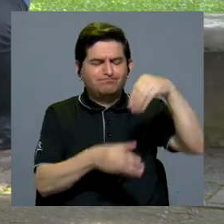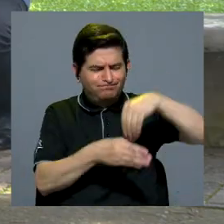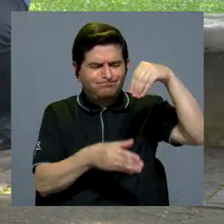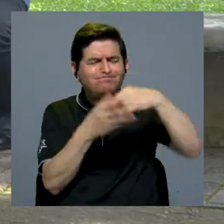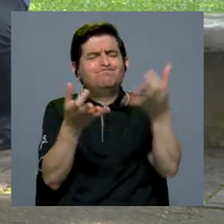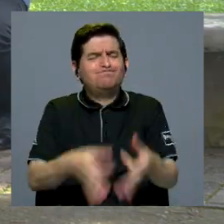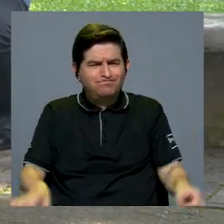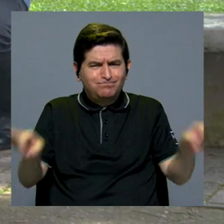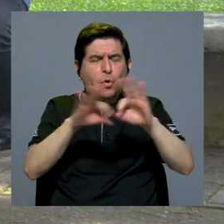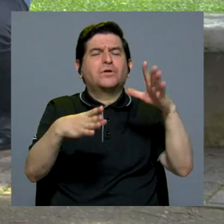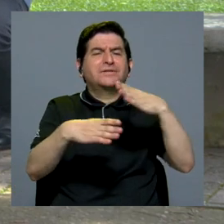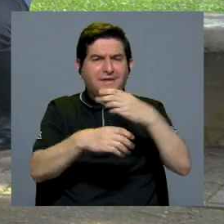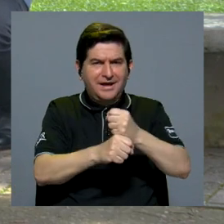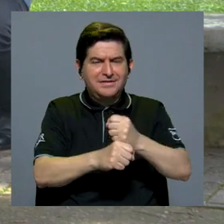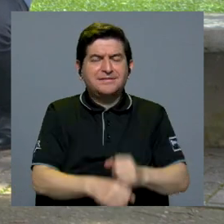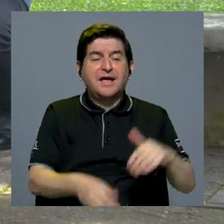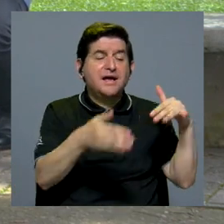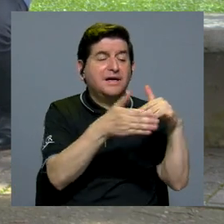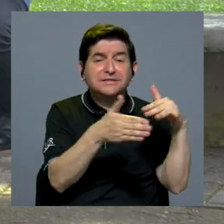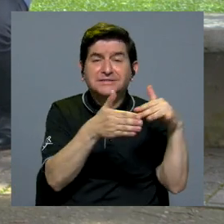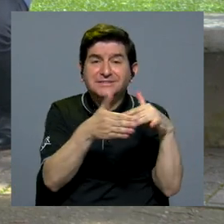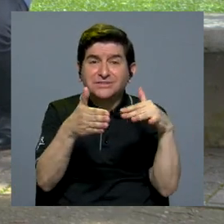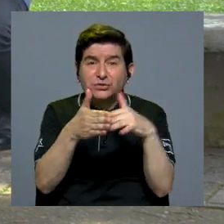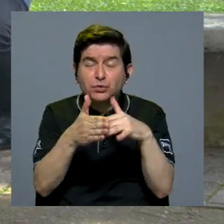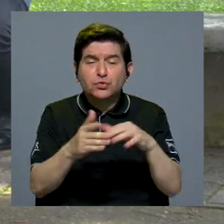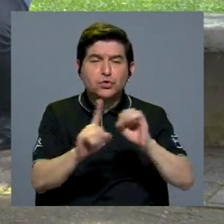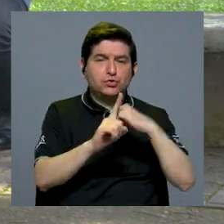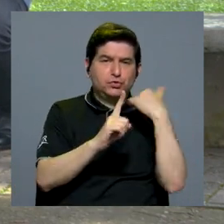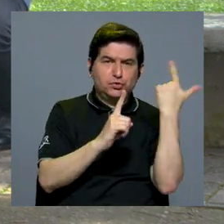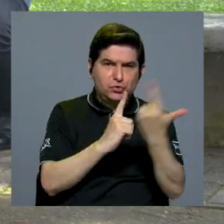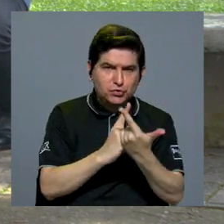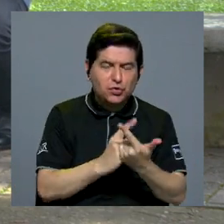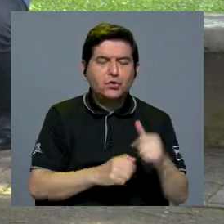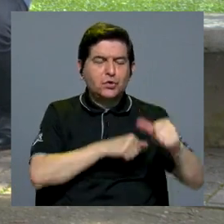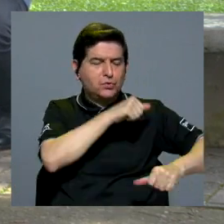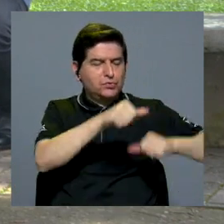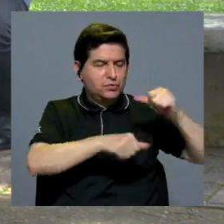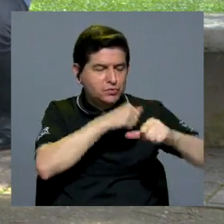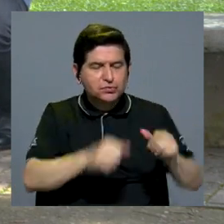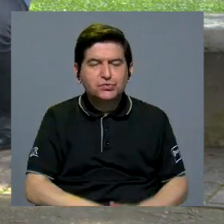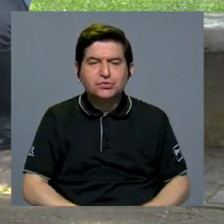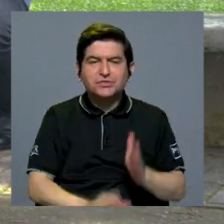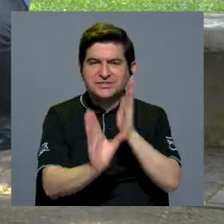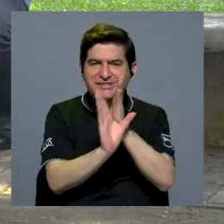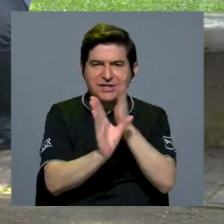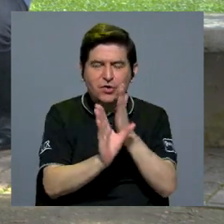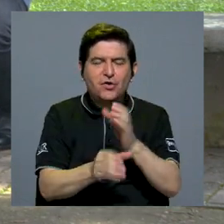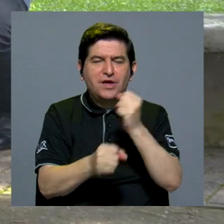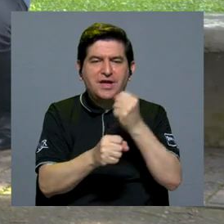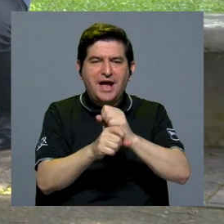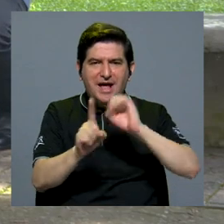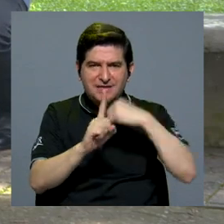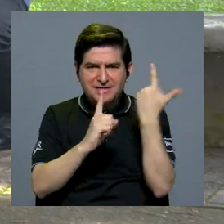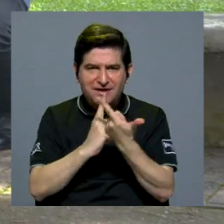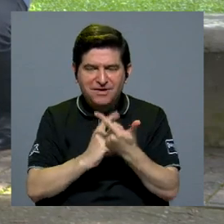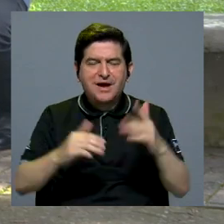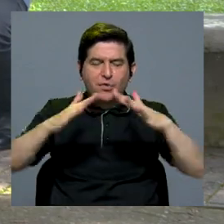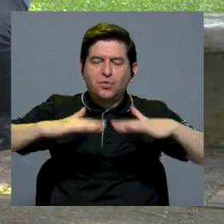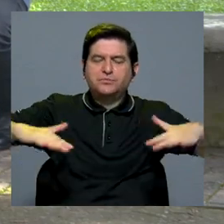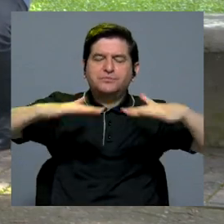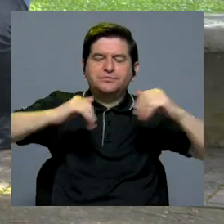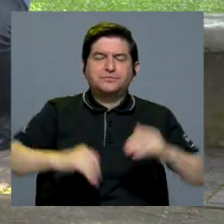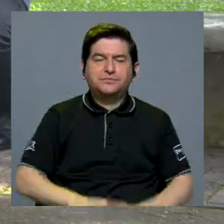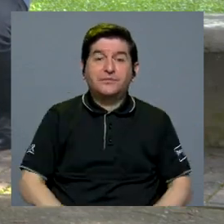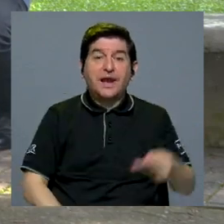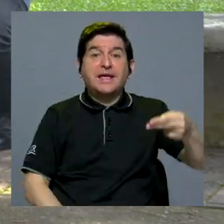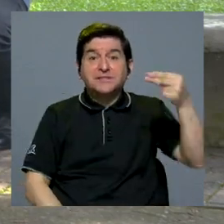inversión muy importante en estudios sociológicos, antropológicos, de psicología, de trabajo social, de geografía,